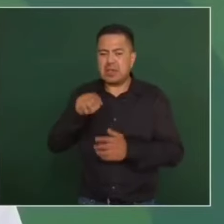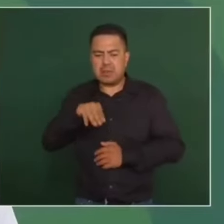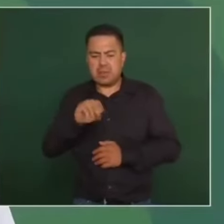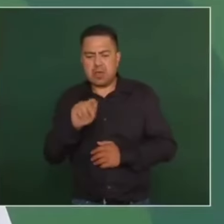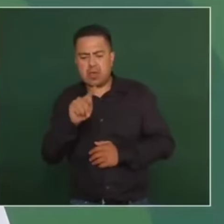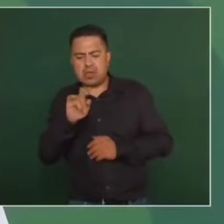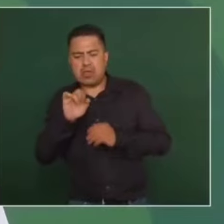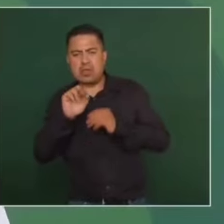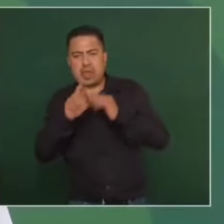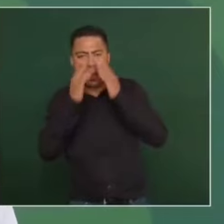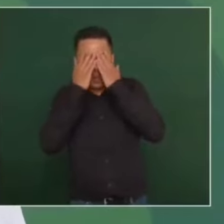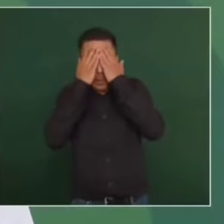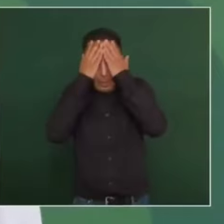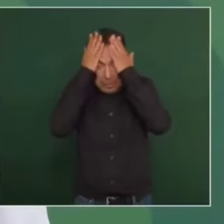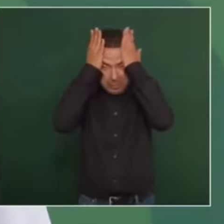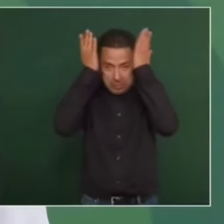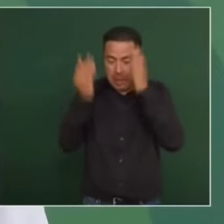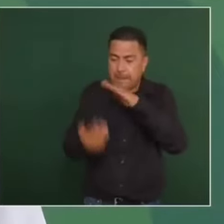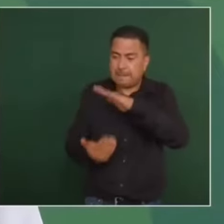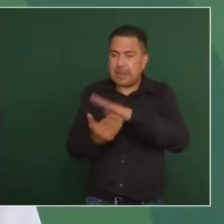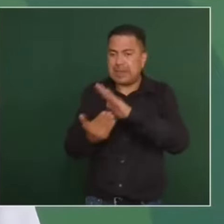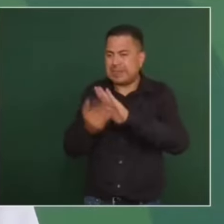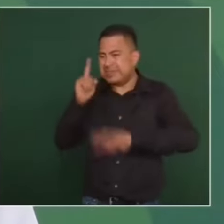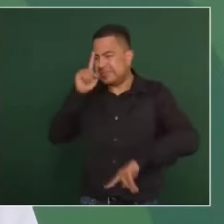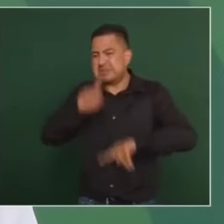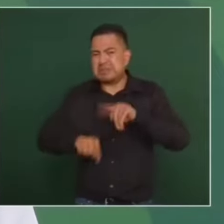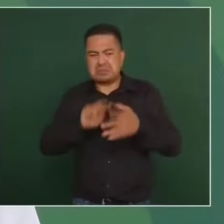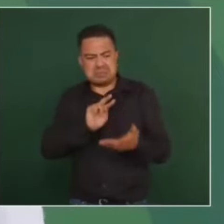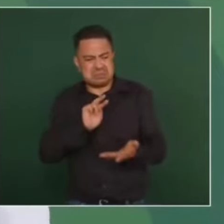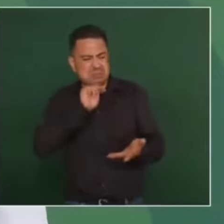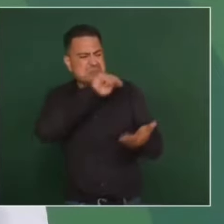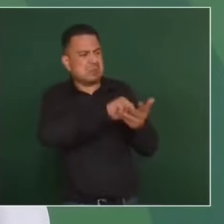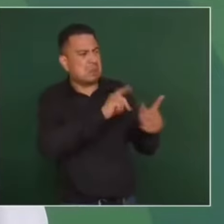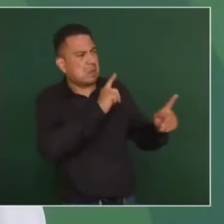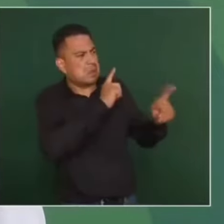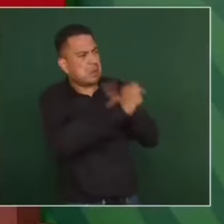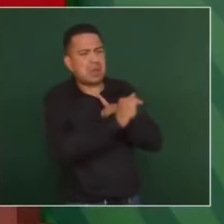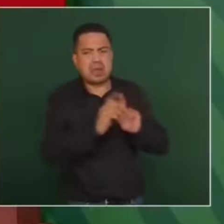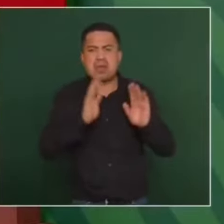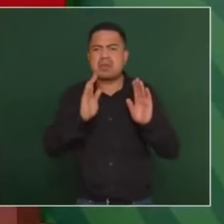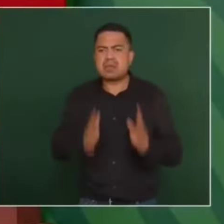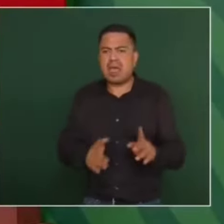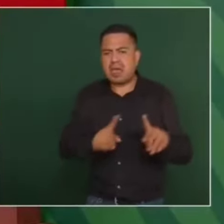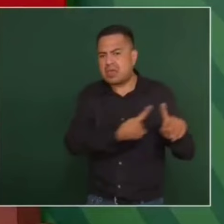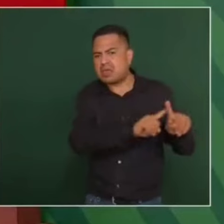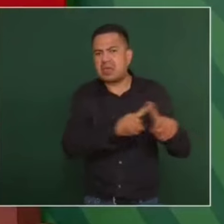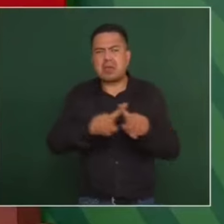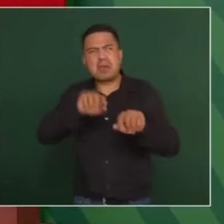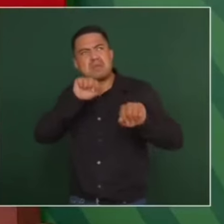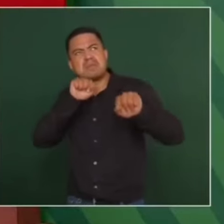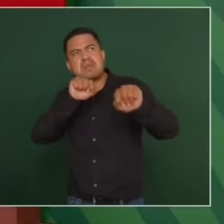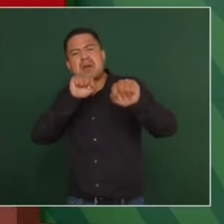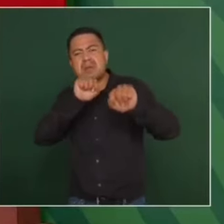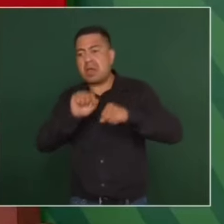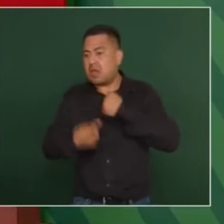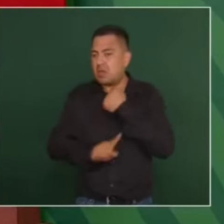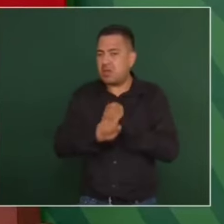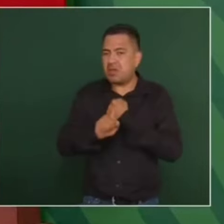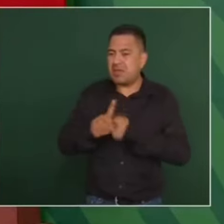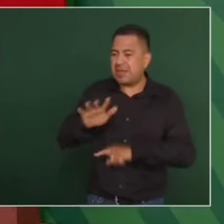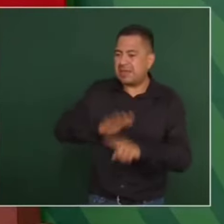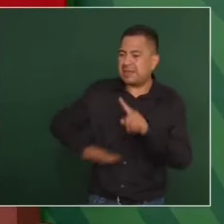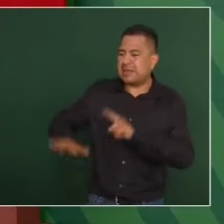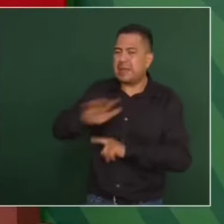levantarse de la mesa y establecer diversos bloqueos que afectan a la